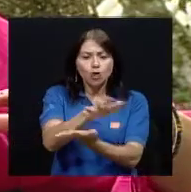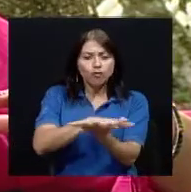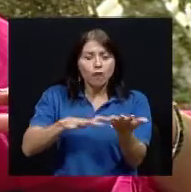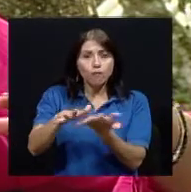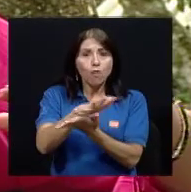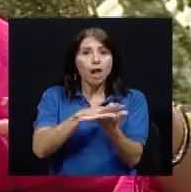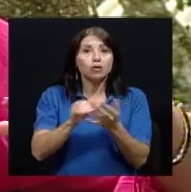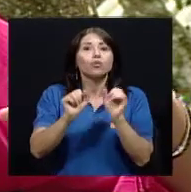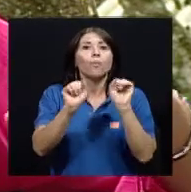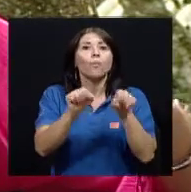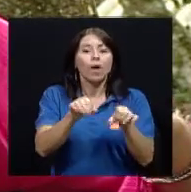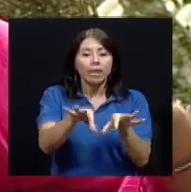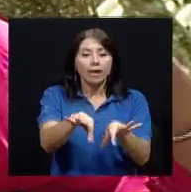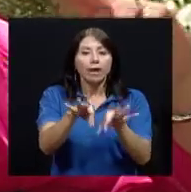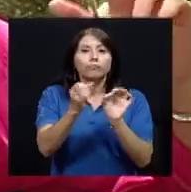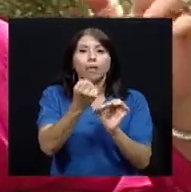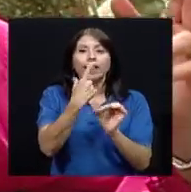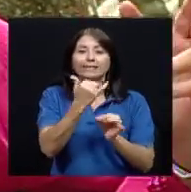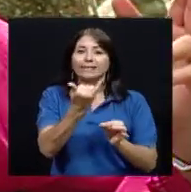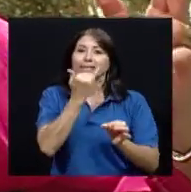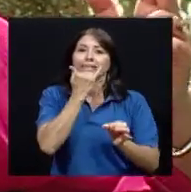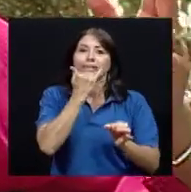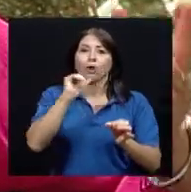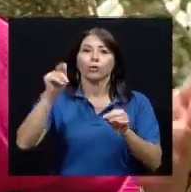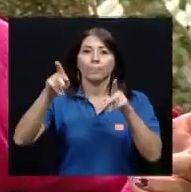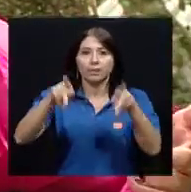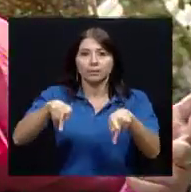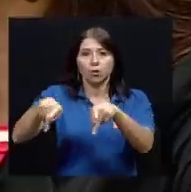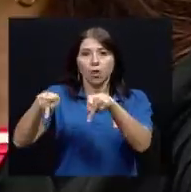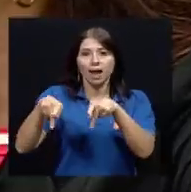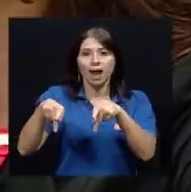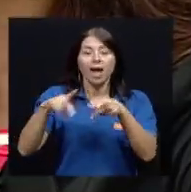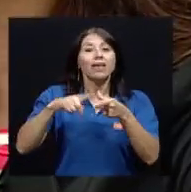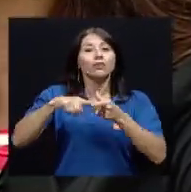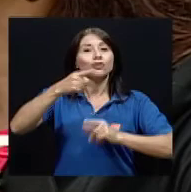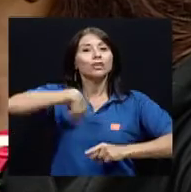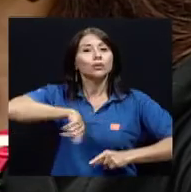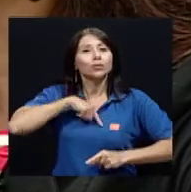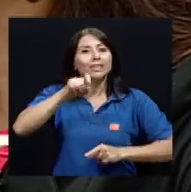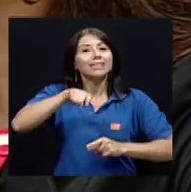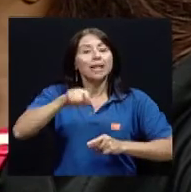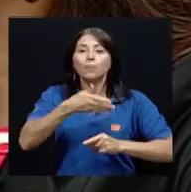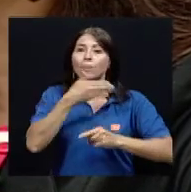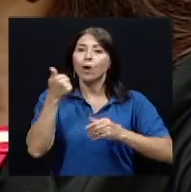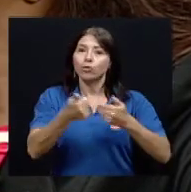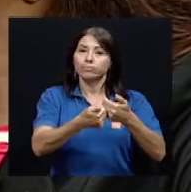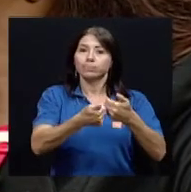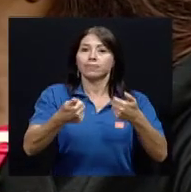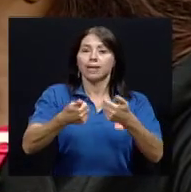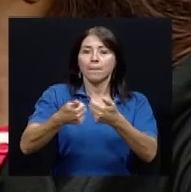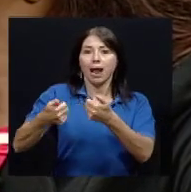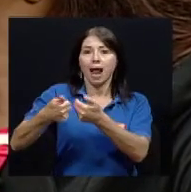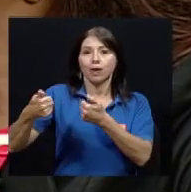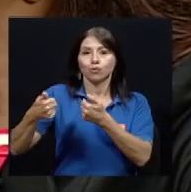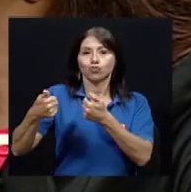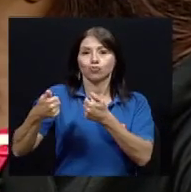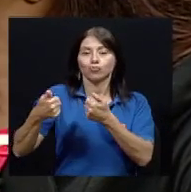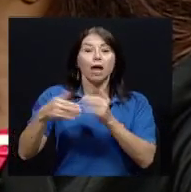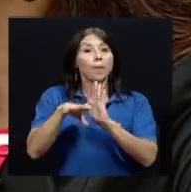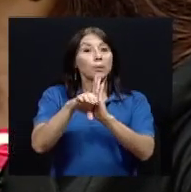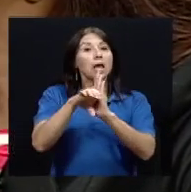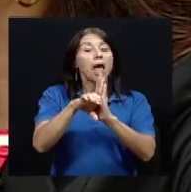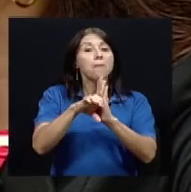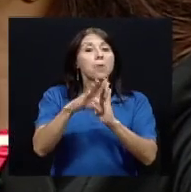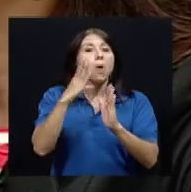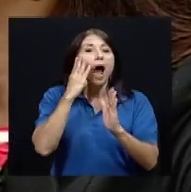probabilidad de que alguien se tome el medicamento de otra persona es mayor entonces necesitamos separarlos ahora perfectamente podemos